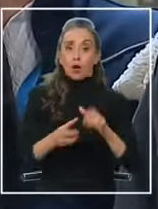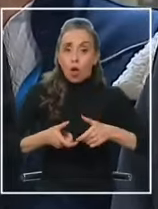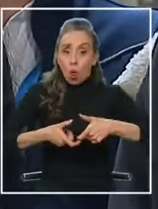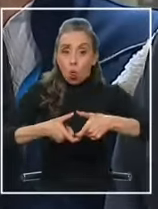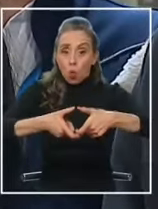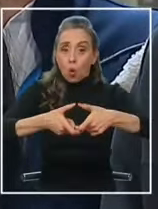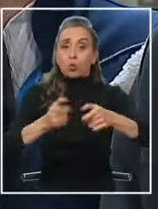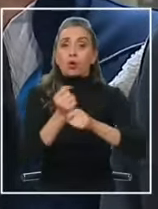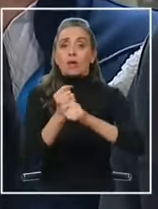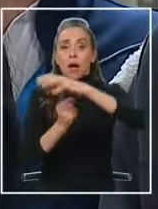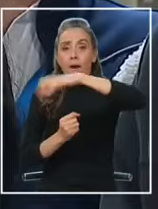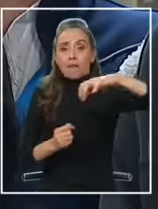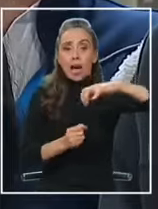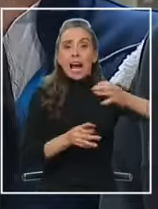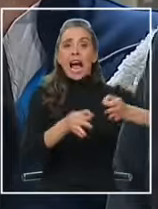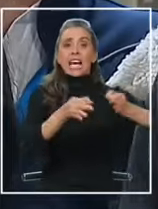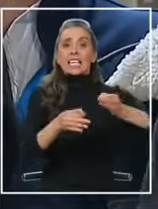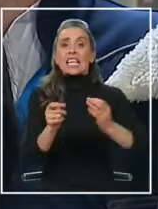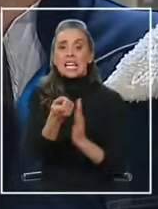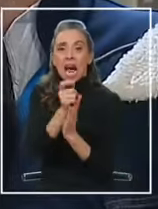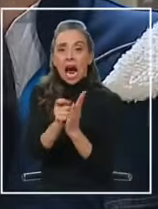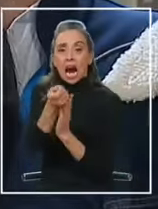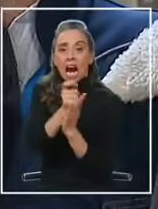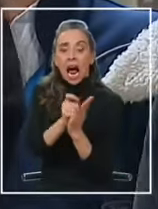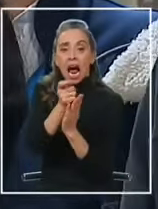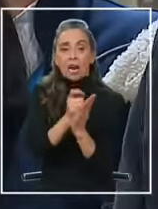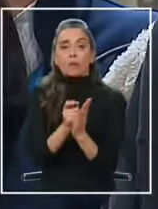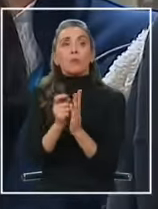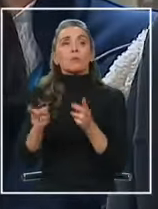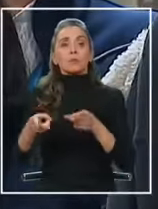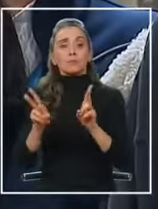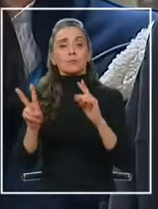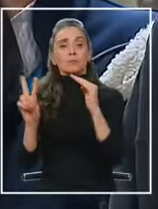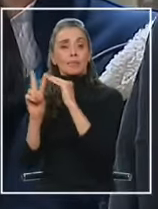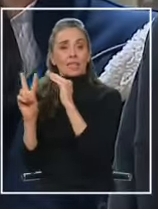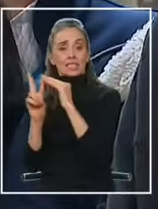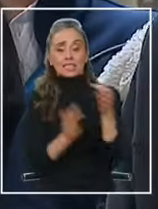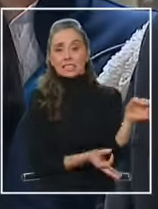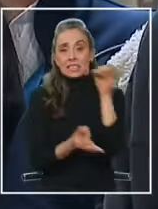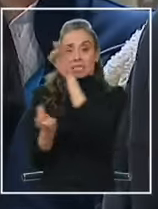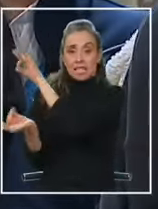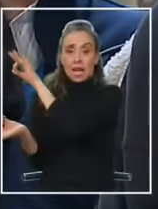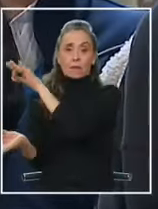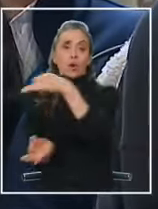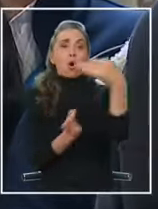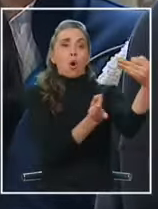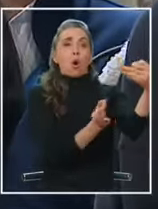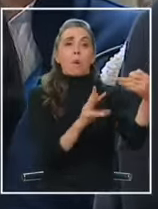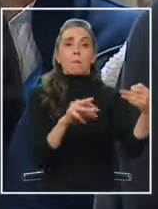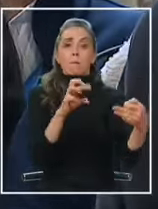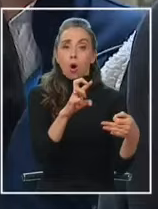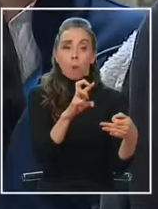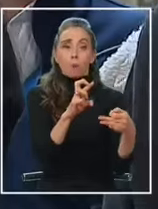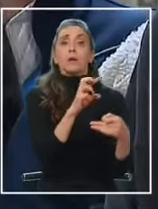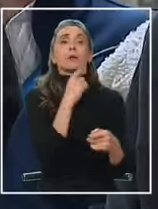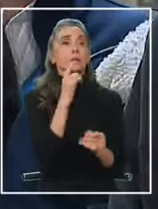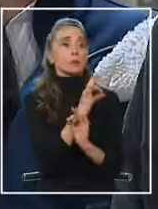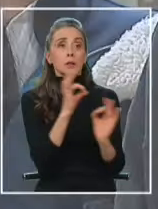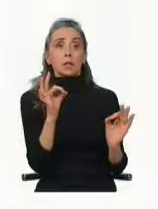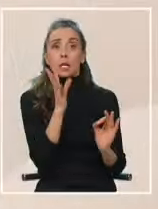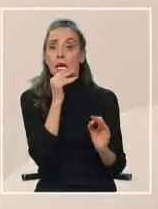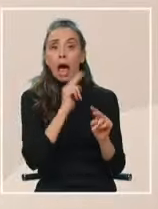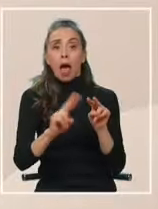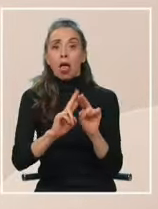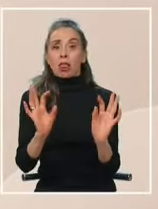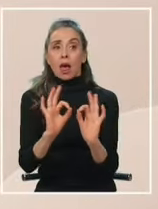ingeniería y con un cálculo. Y con la autorización, en este caso, del Servio o del Moc cuando es primario. ¿Y eso no se habría hecho? No se